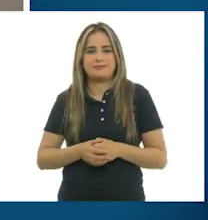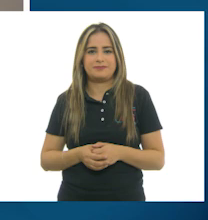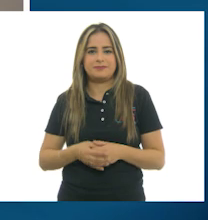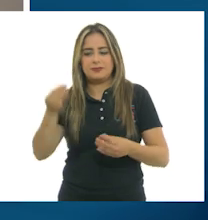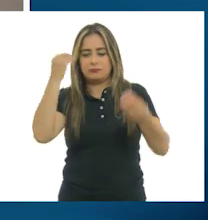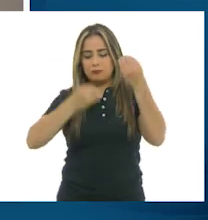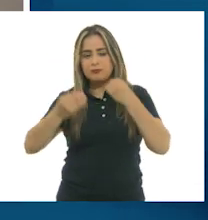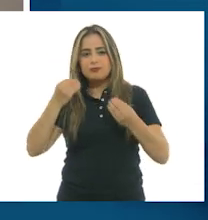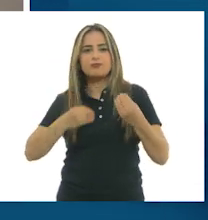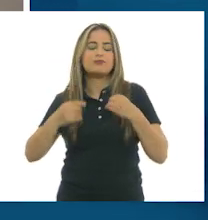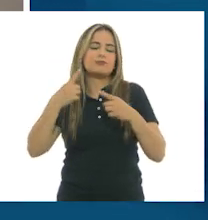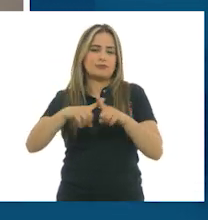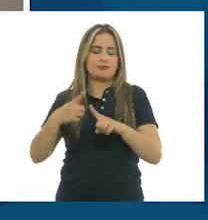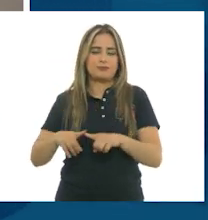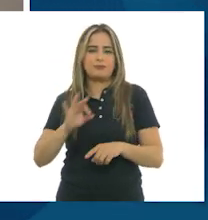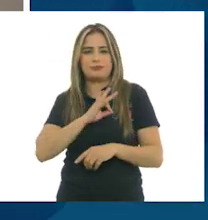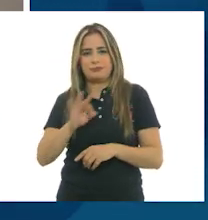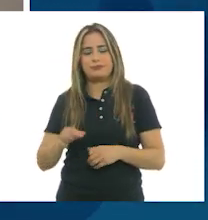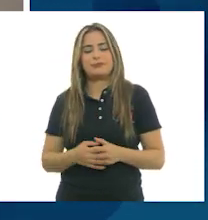carácter del personaje.